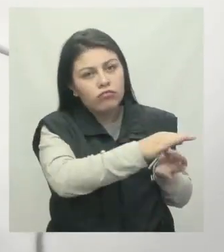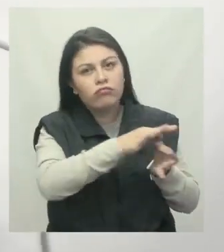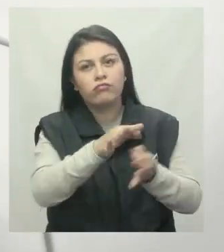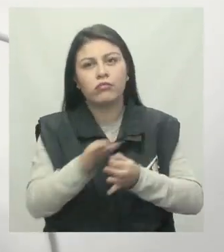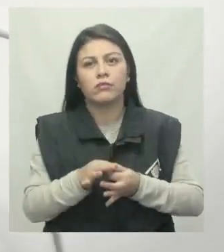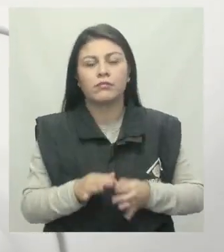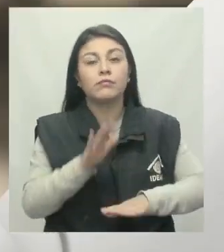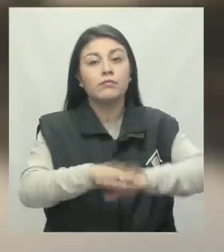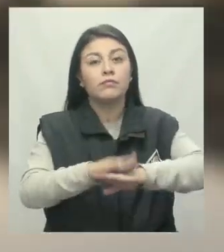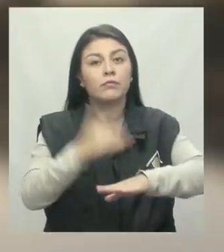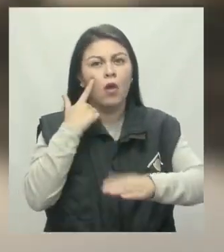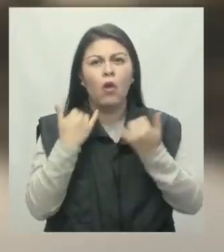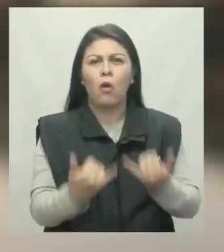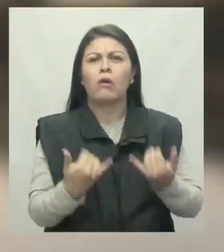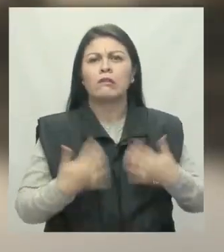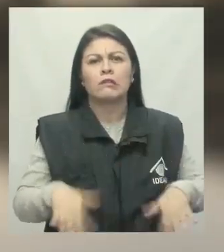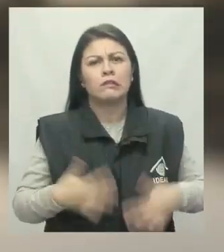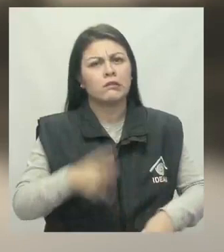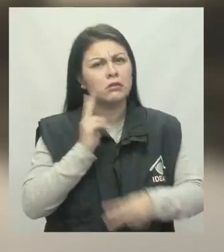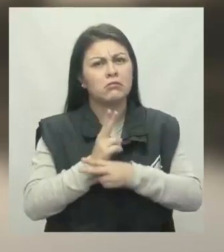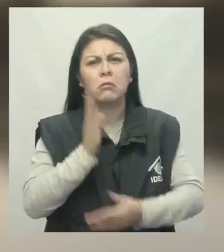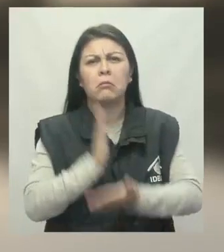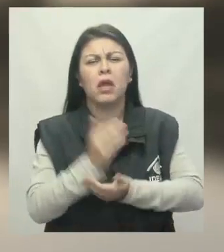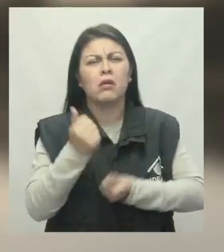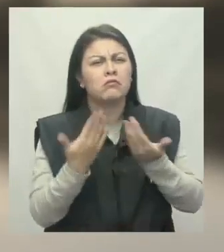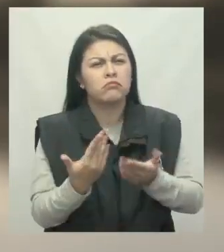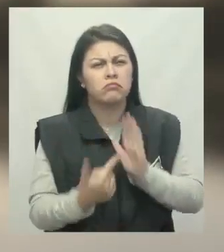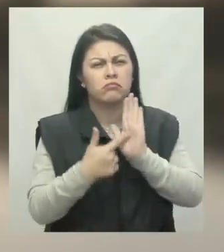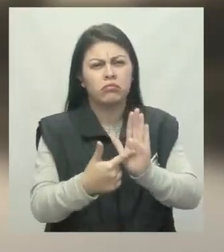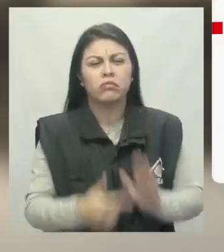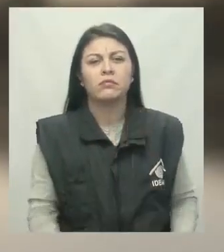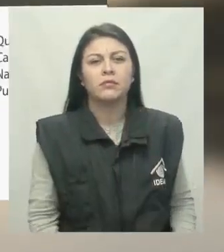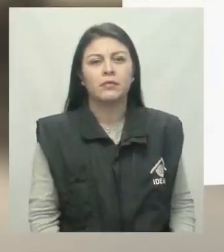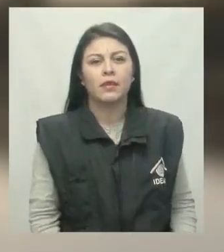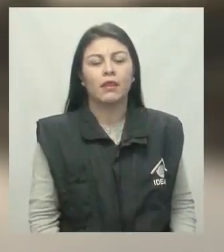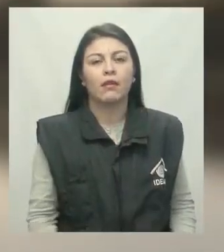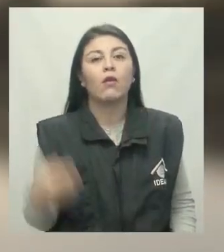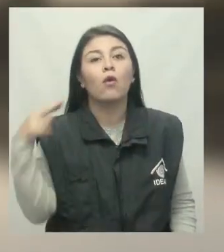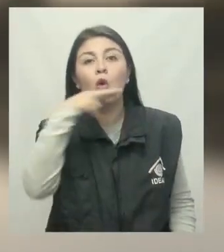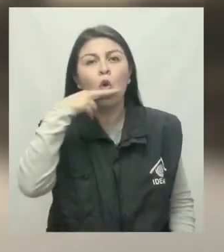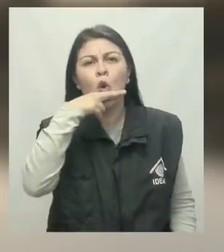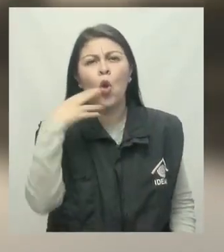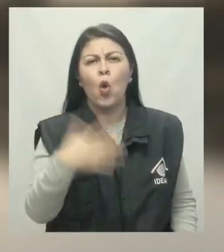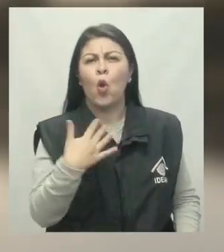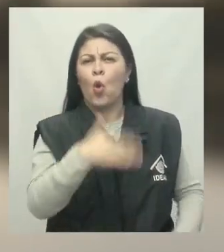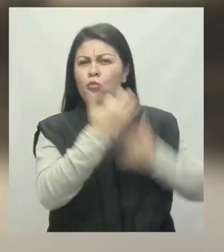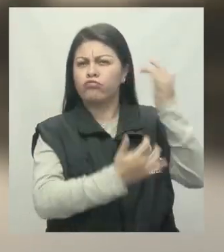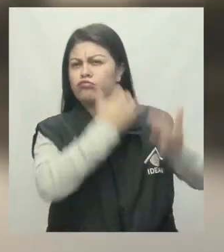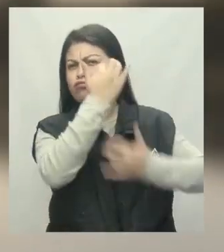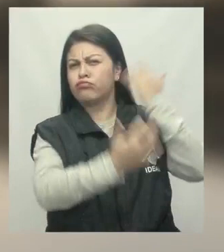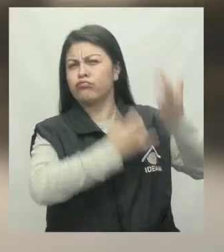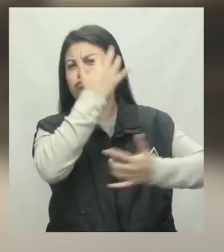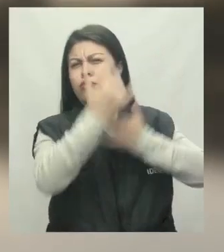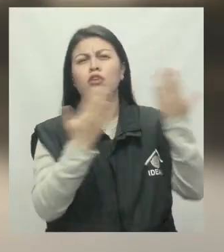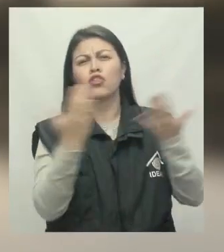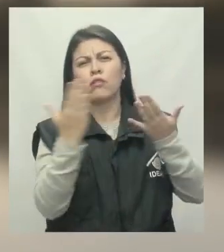Ahora mucha atención a las principales alertas para hoy a nivel nacional Alerta roja por alta amenaza de incendios forestales en